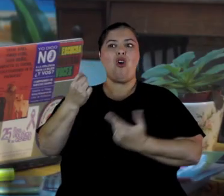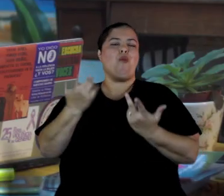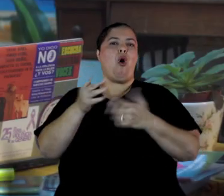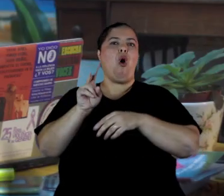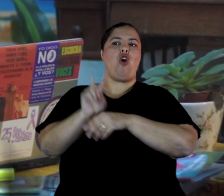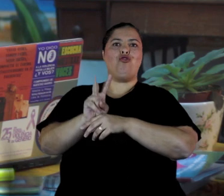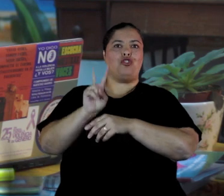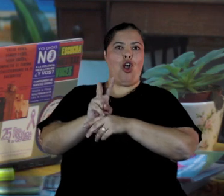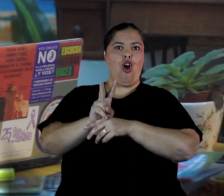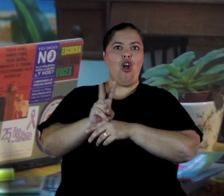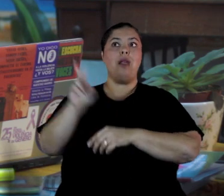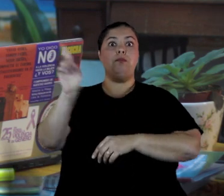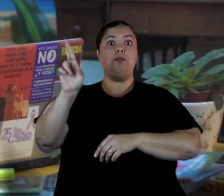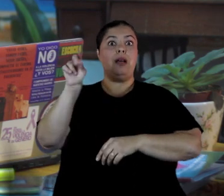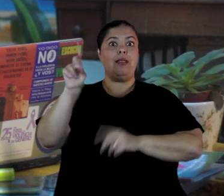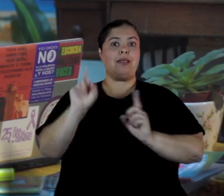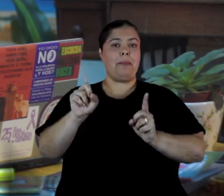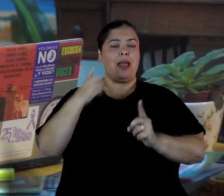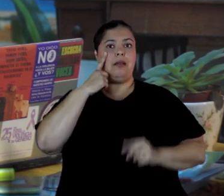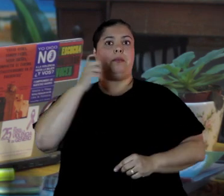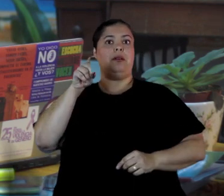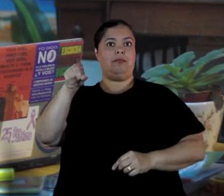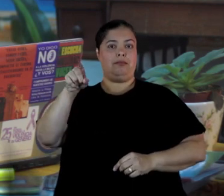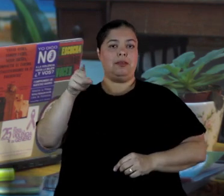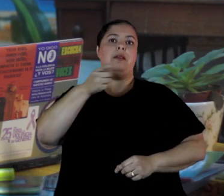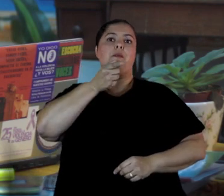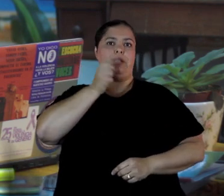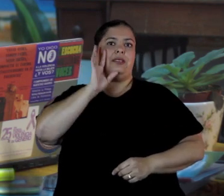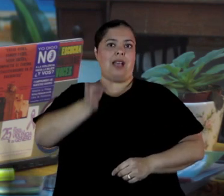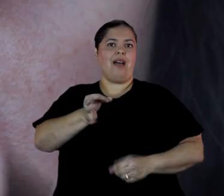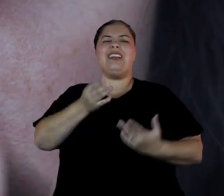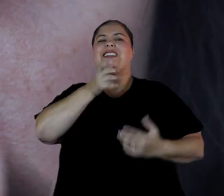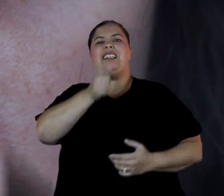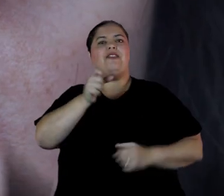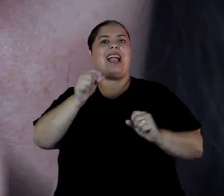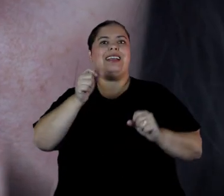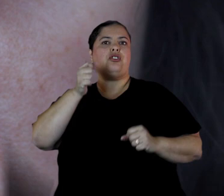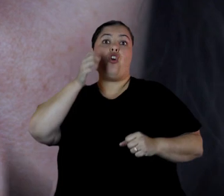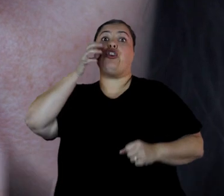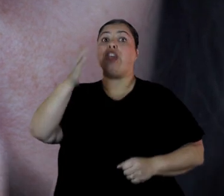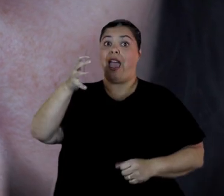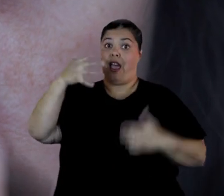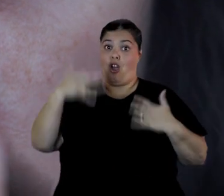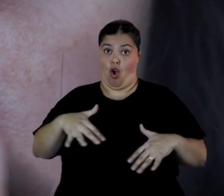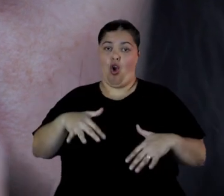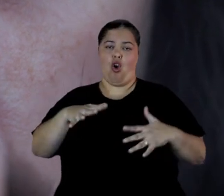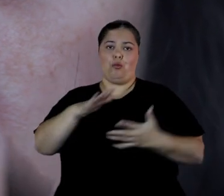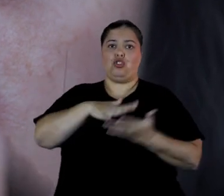monitoreo electrónico y es porque está en altísimo riesgo esa señora en situación de violencia.